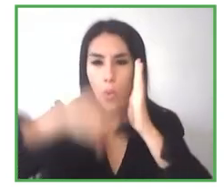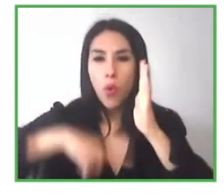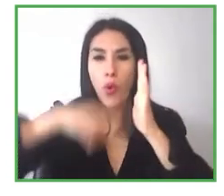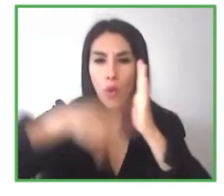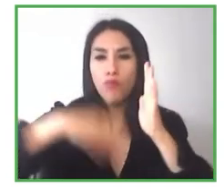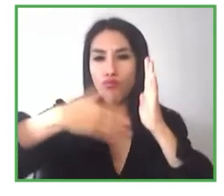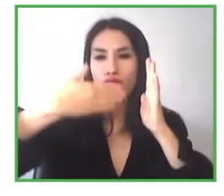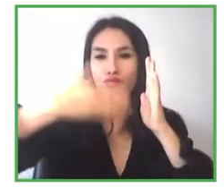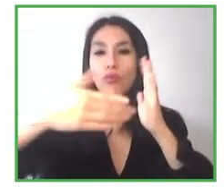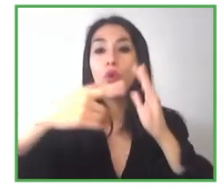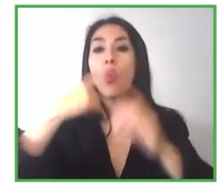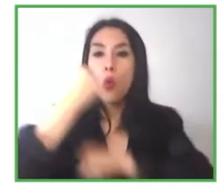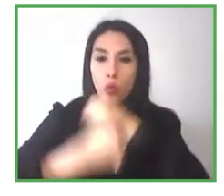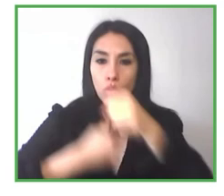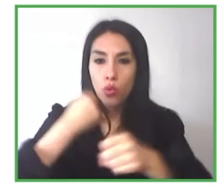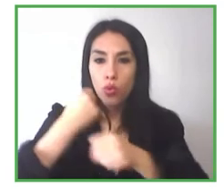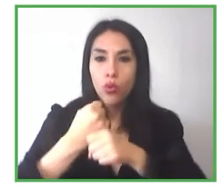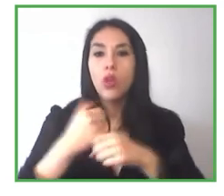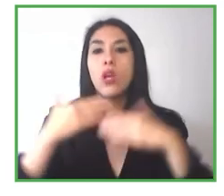y años muchas gracias